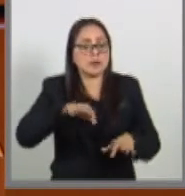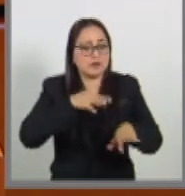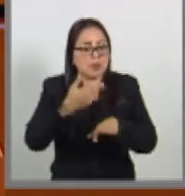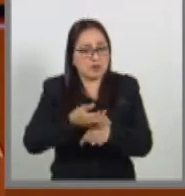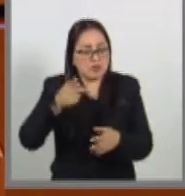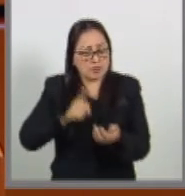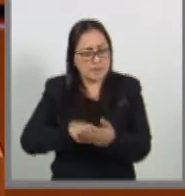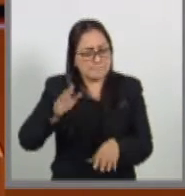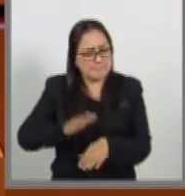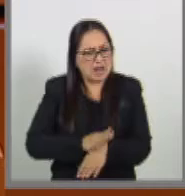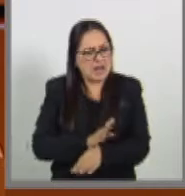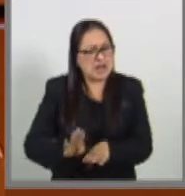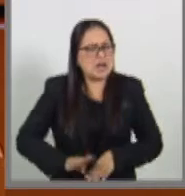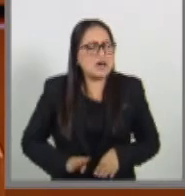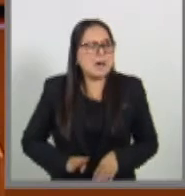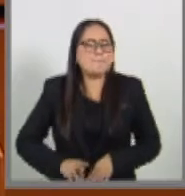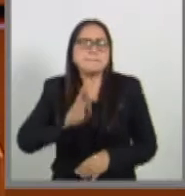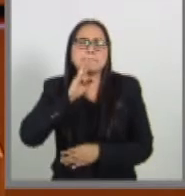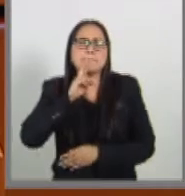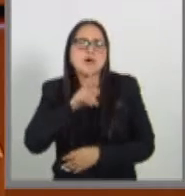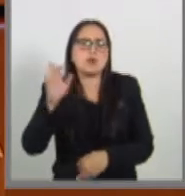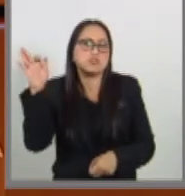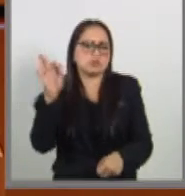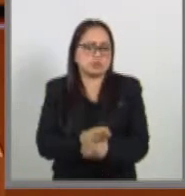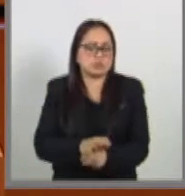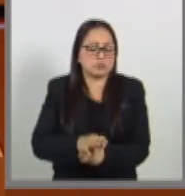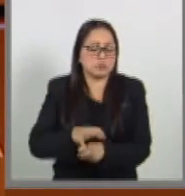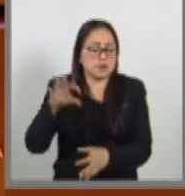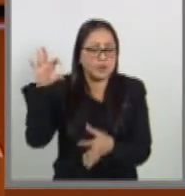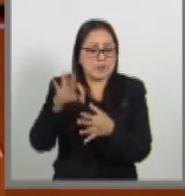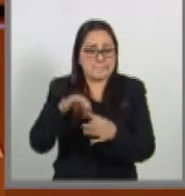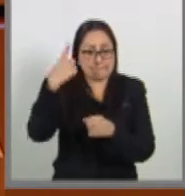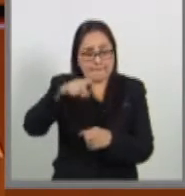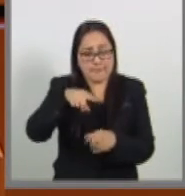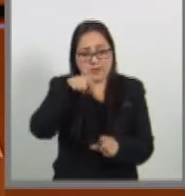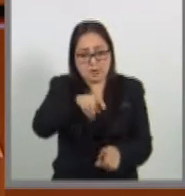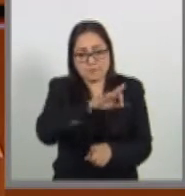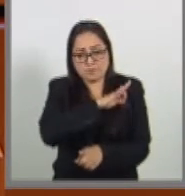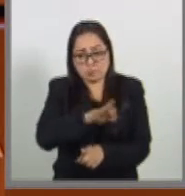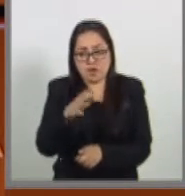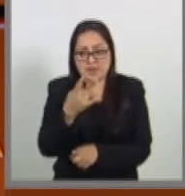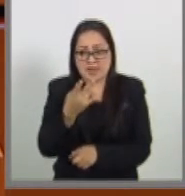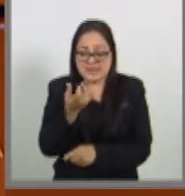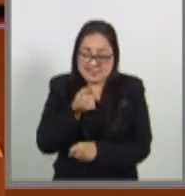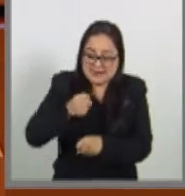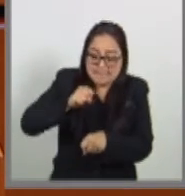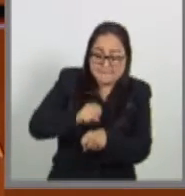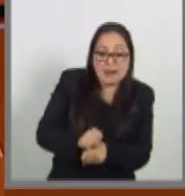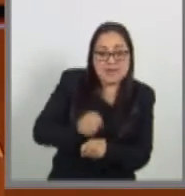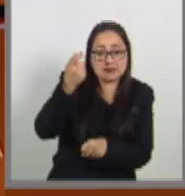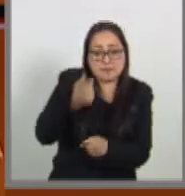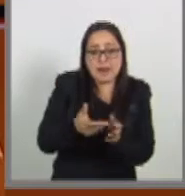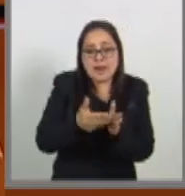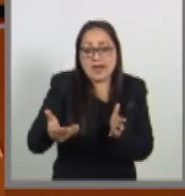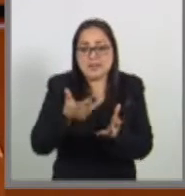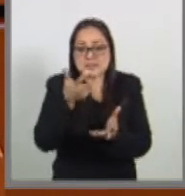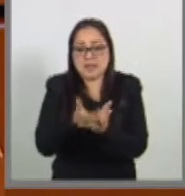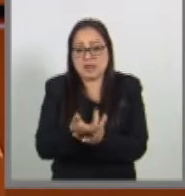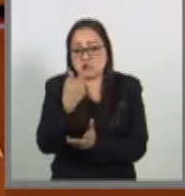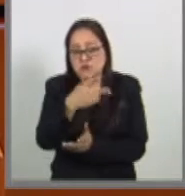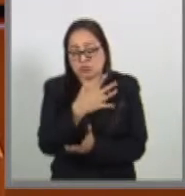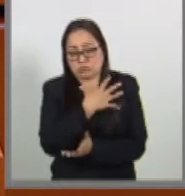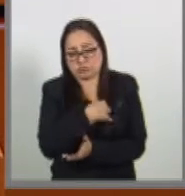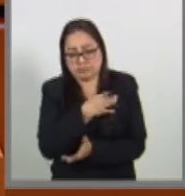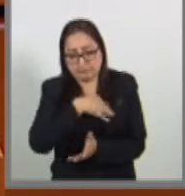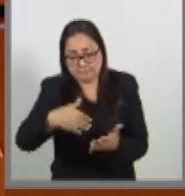beneficio más amplio que en derecho corresponda en relación al disfrute de las semanas de incapacidad por maternidad y,